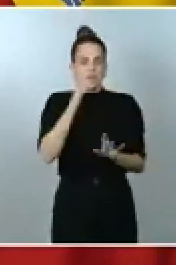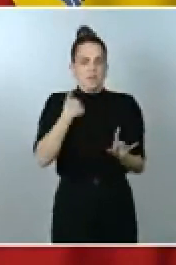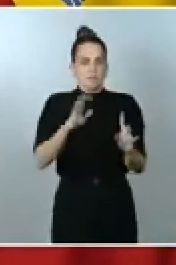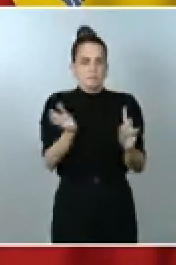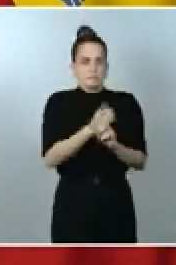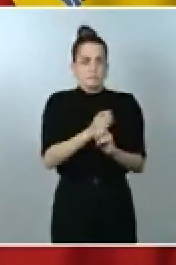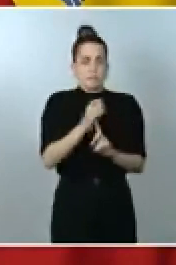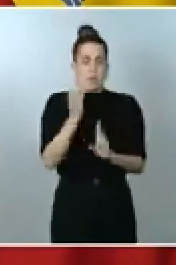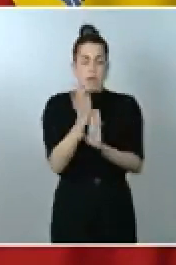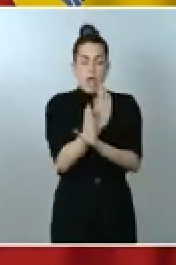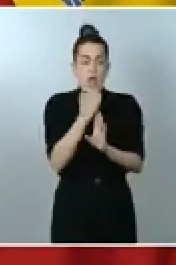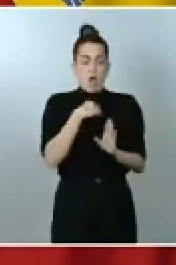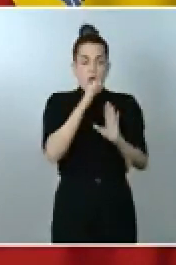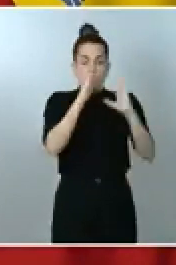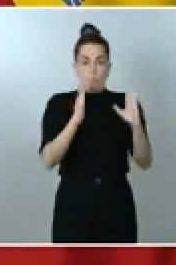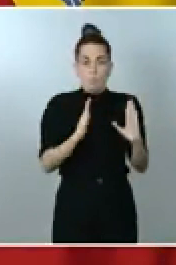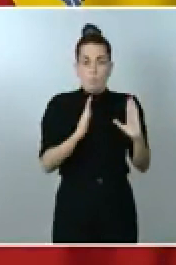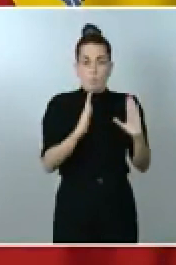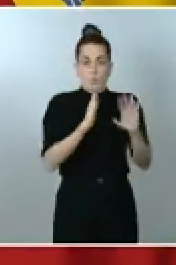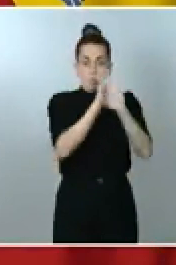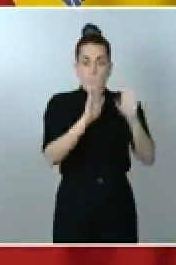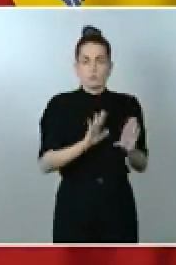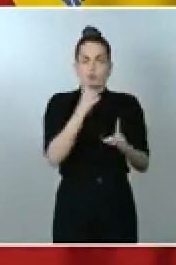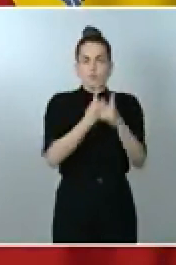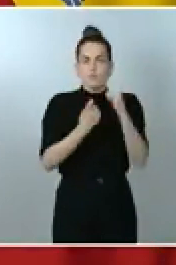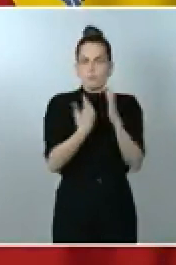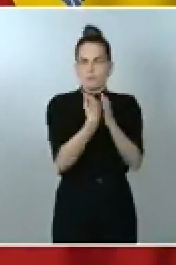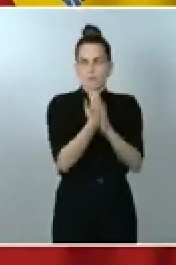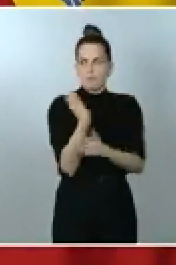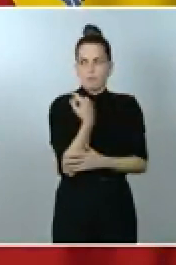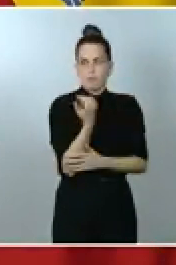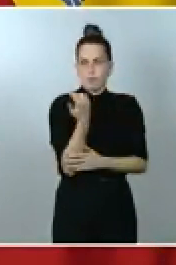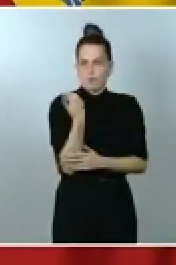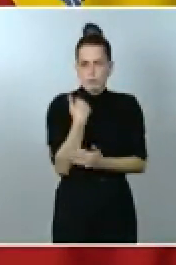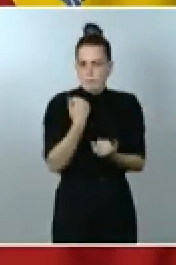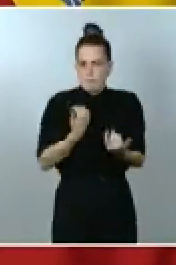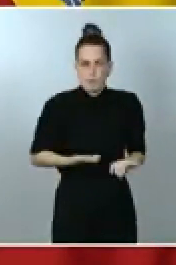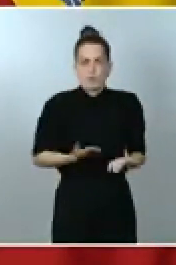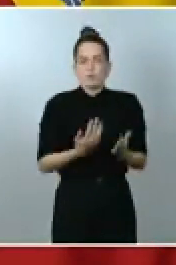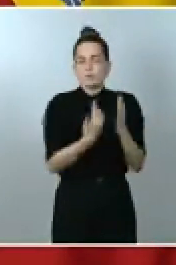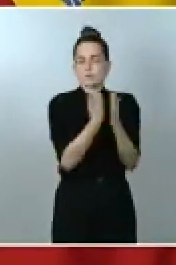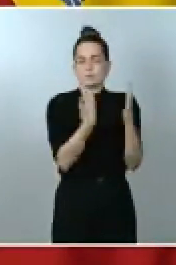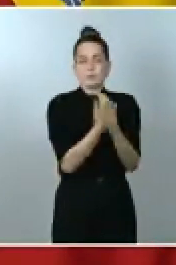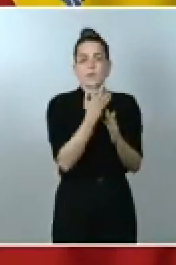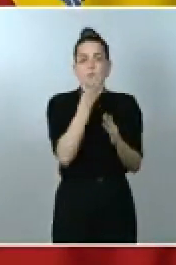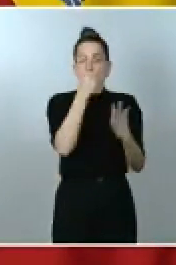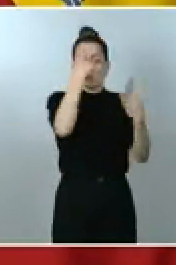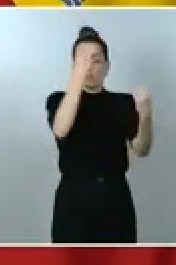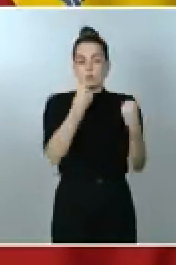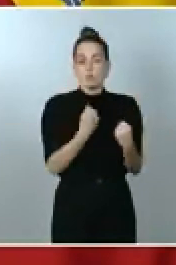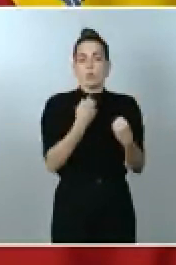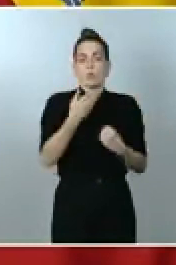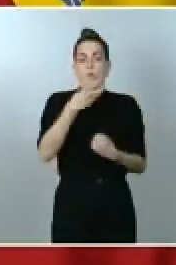esta es información extremadamente reciente, tras entrar en contacto con las autoridades burkinabés y con las